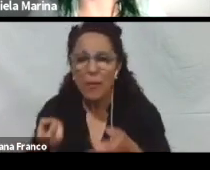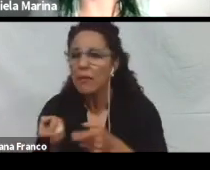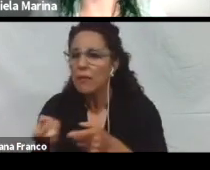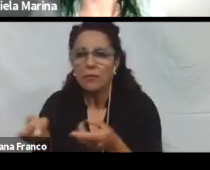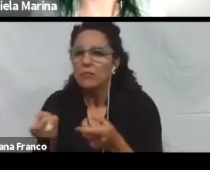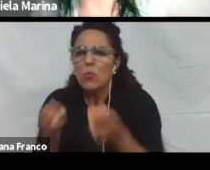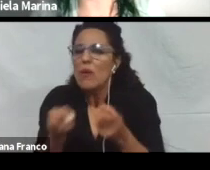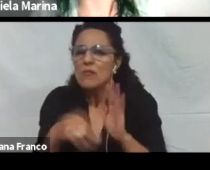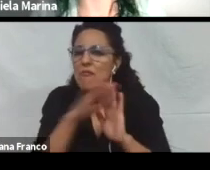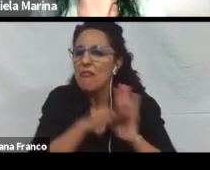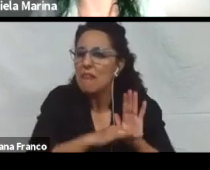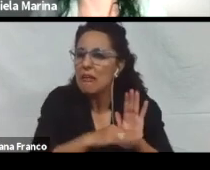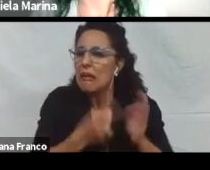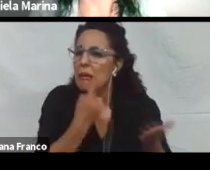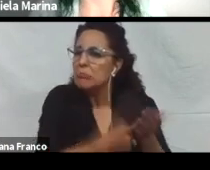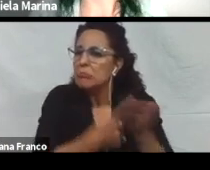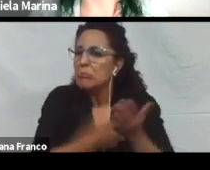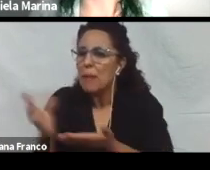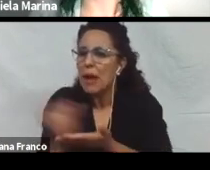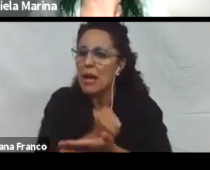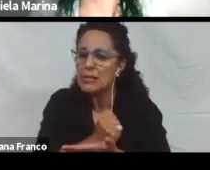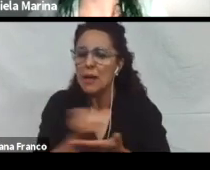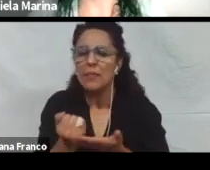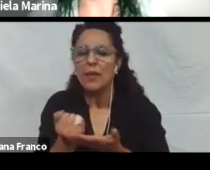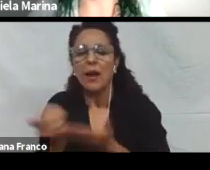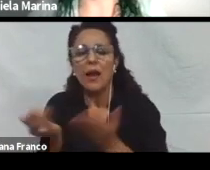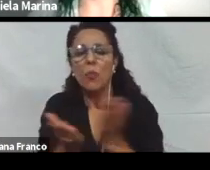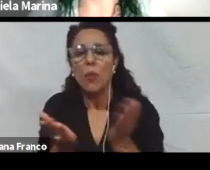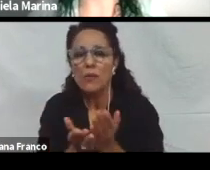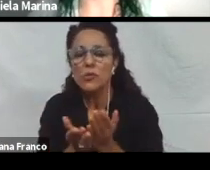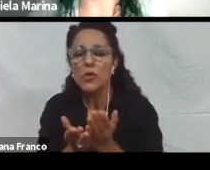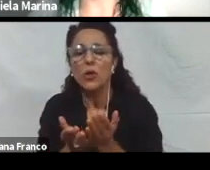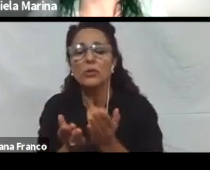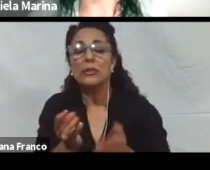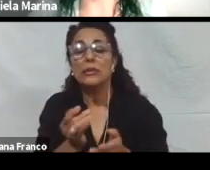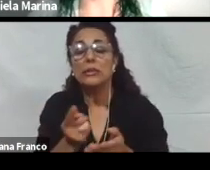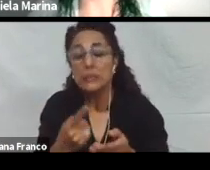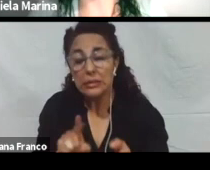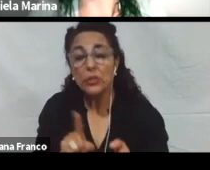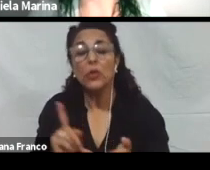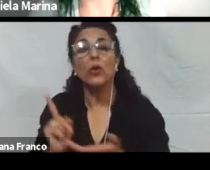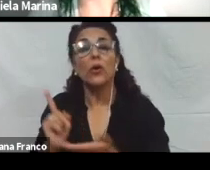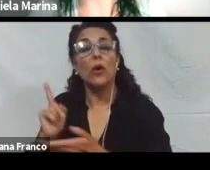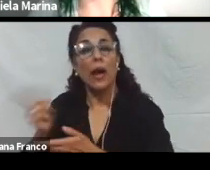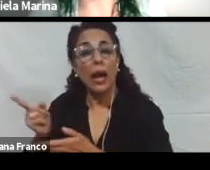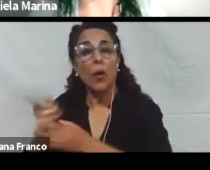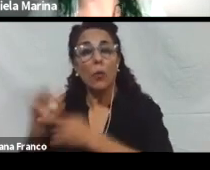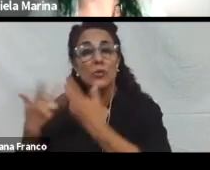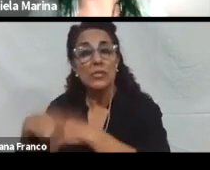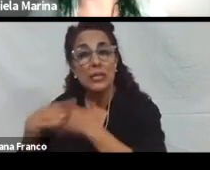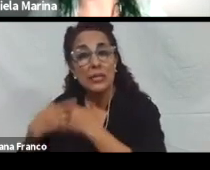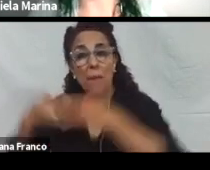procesos de selección para ser admitidos en la educación, sino que es un sistema totalmente